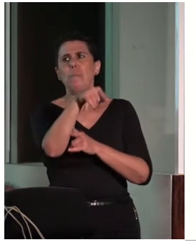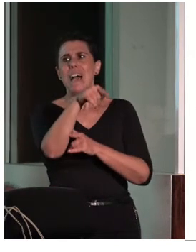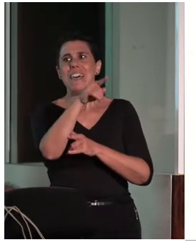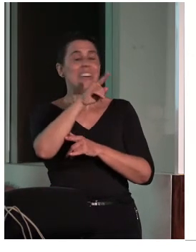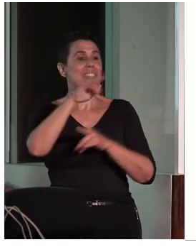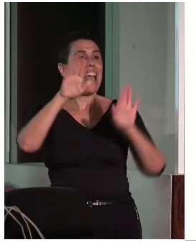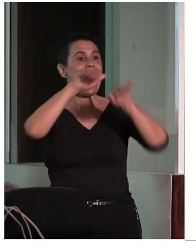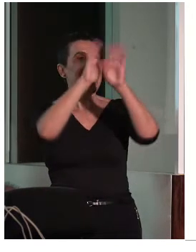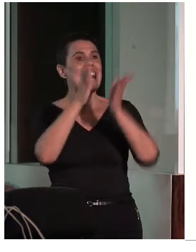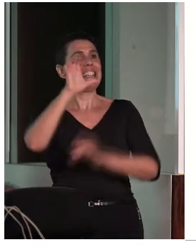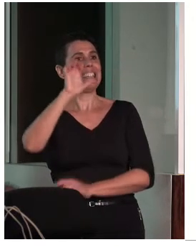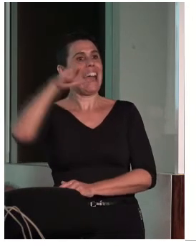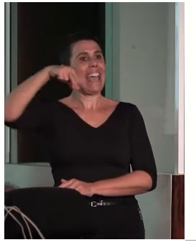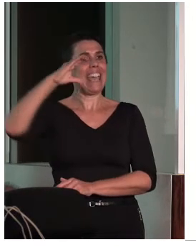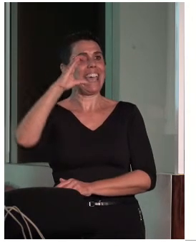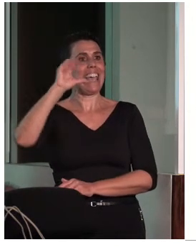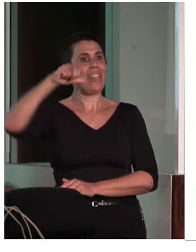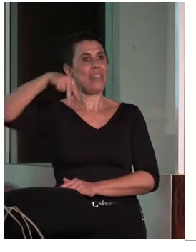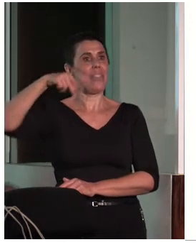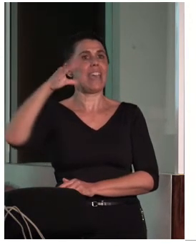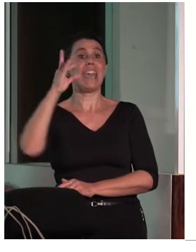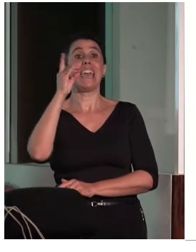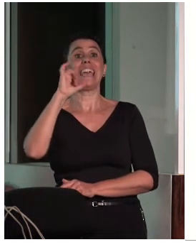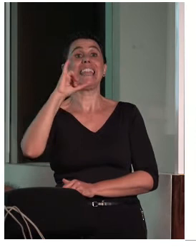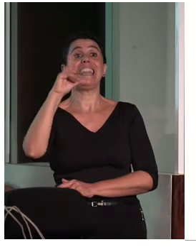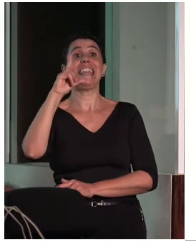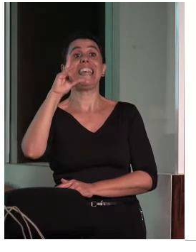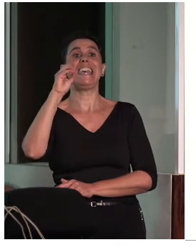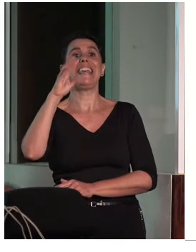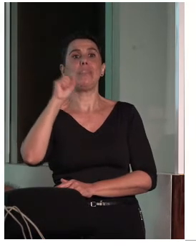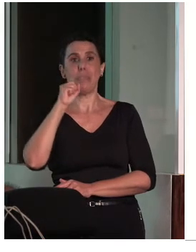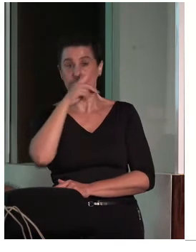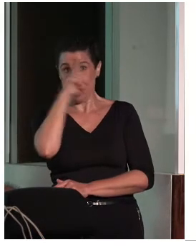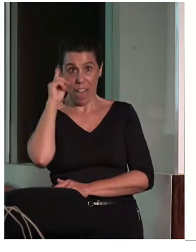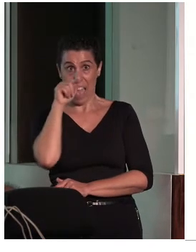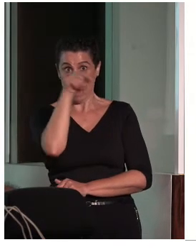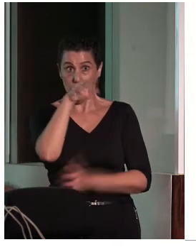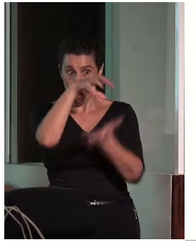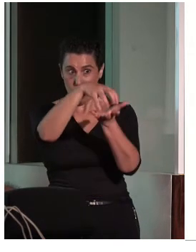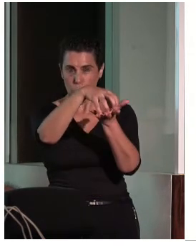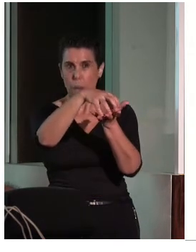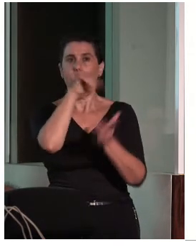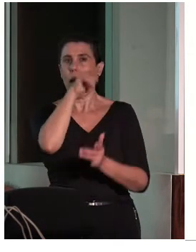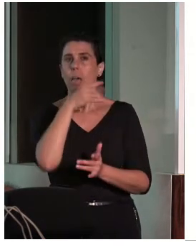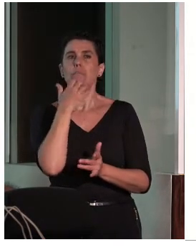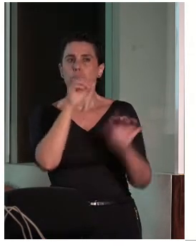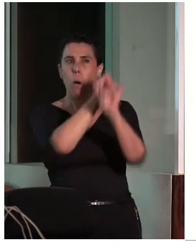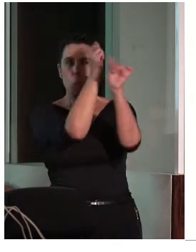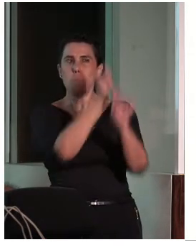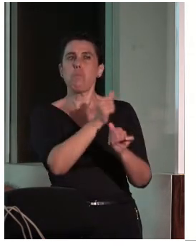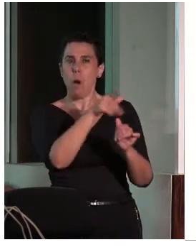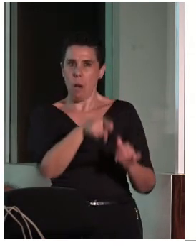Eso, gracias. Gracias. Es decir, que es un ejemplo de cómo se podía un poco trabajar. Y ya está.